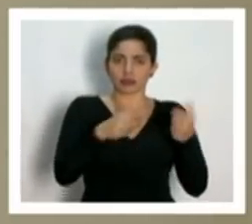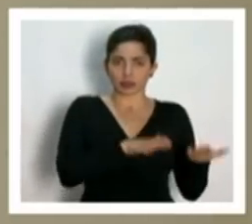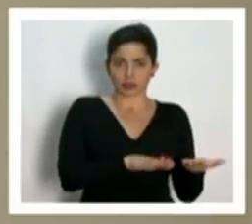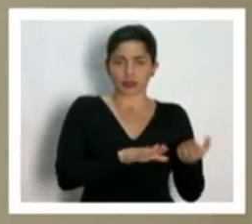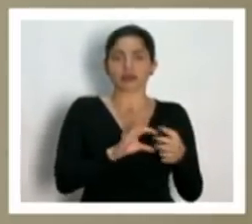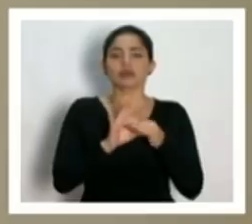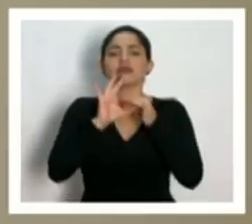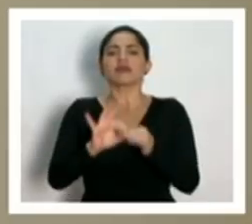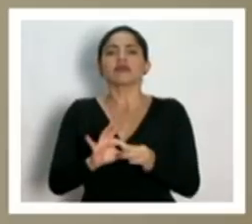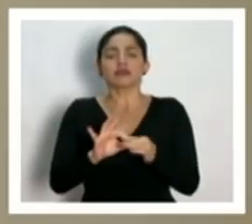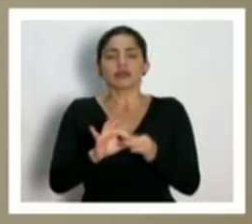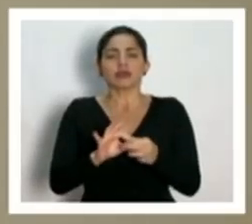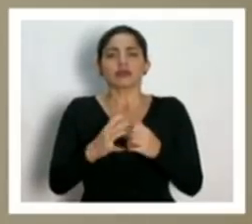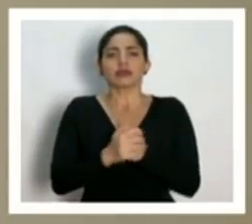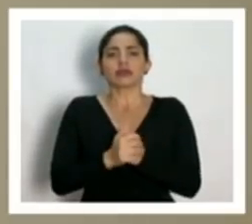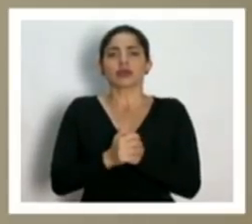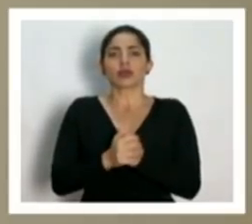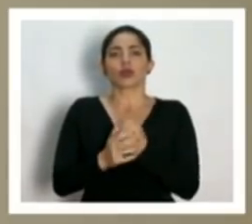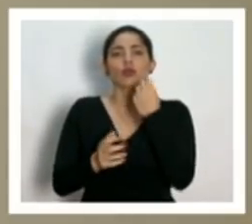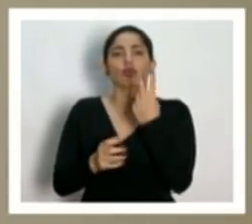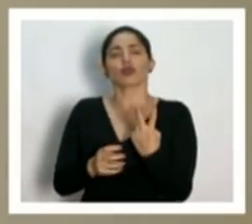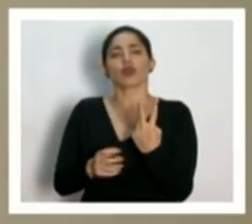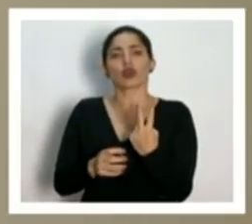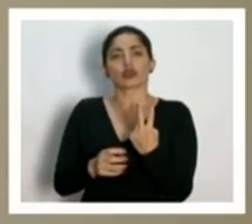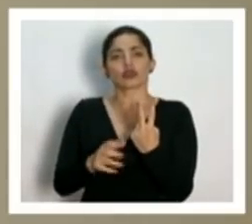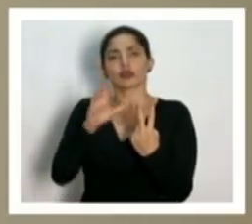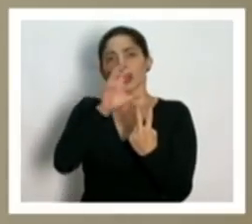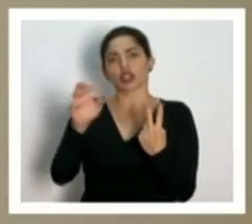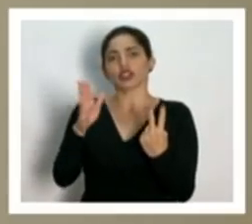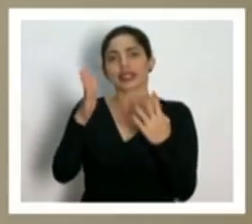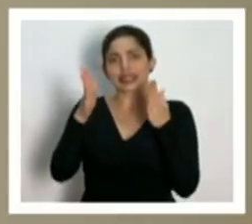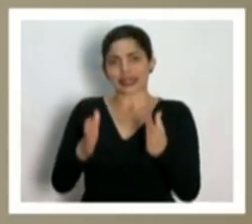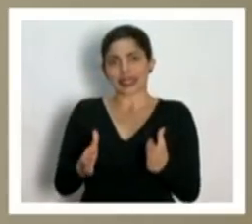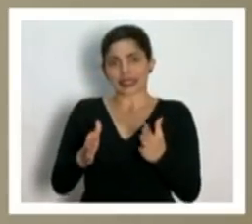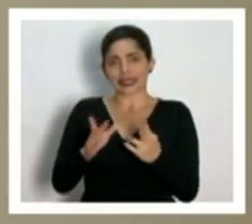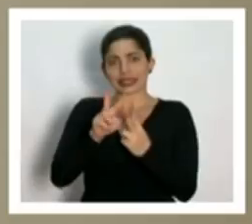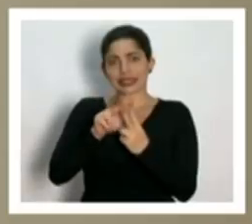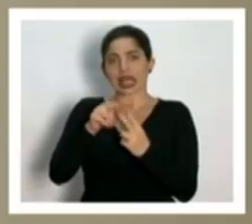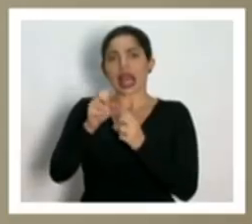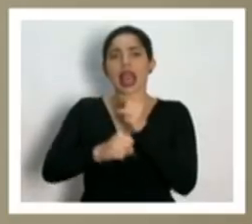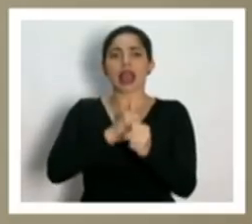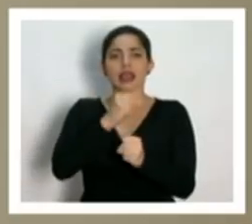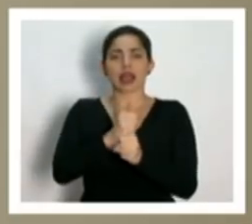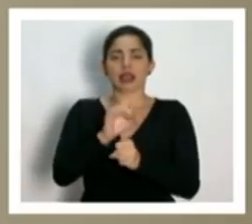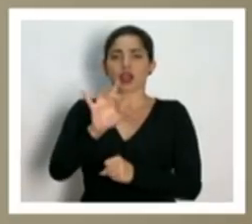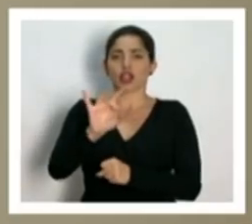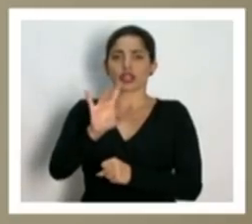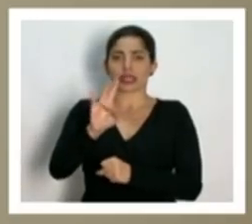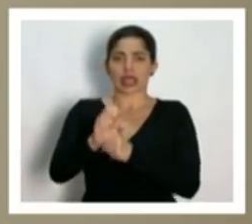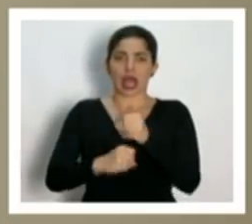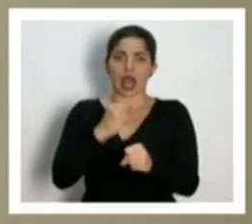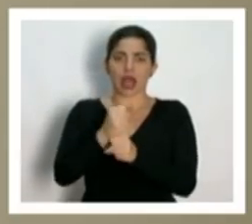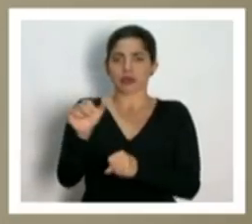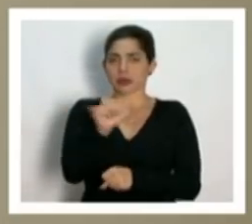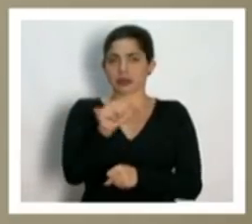correspondiente con dos costarricenses de 87 años.